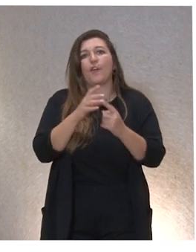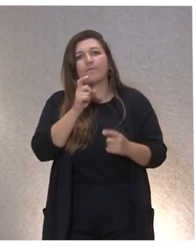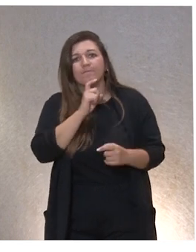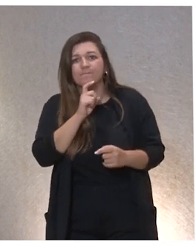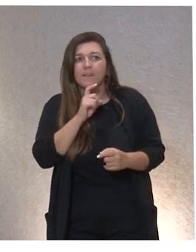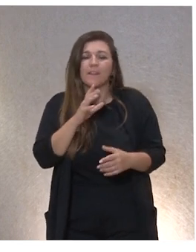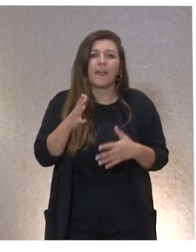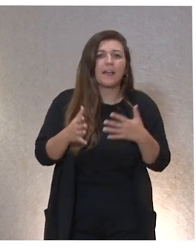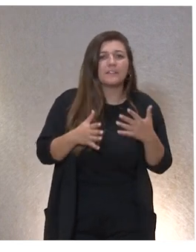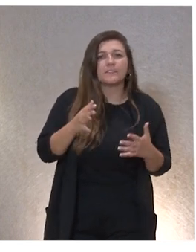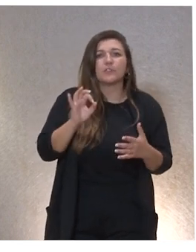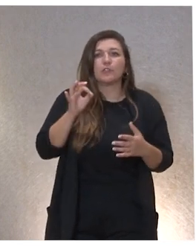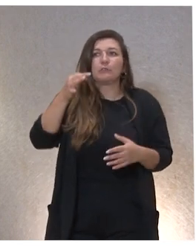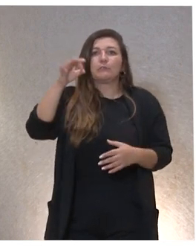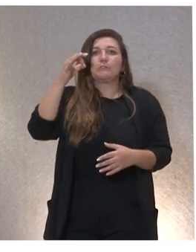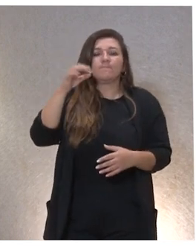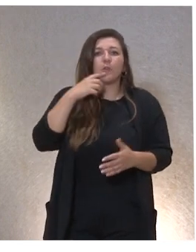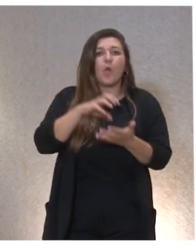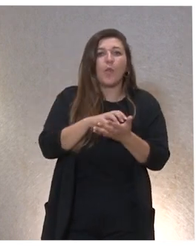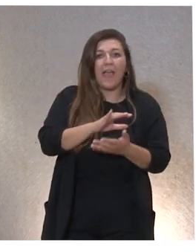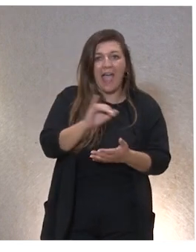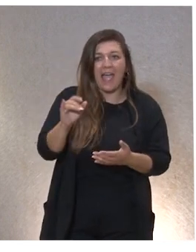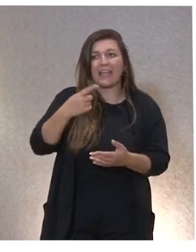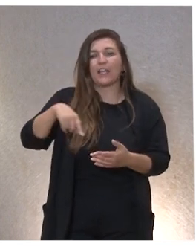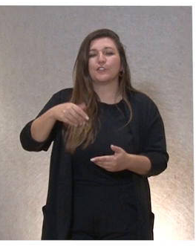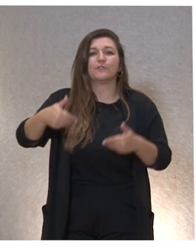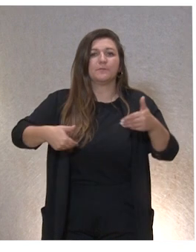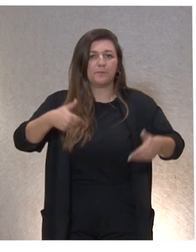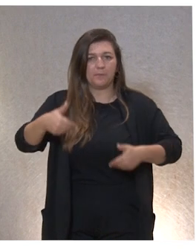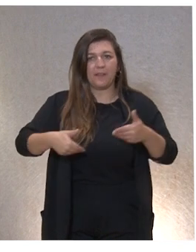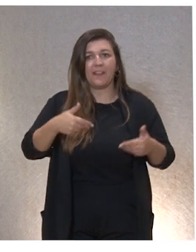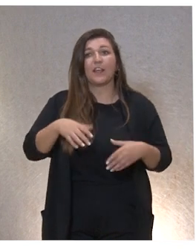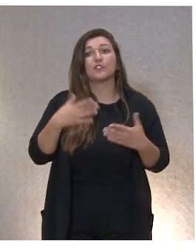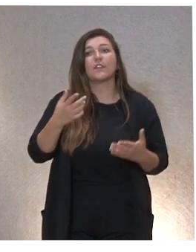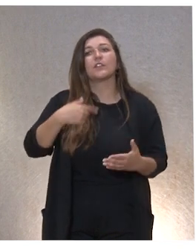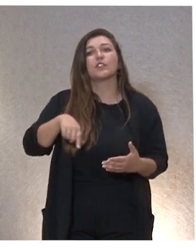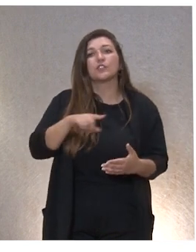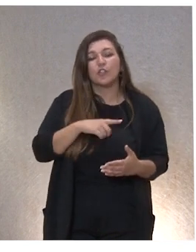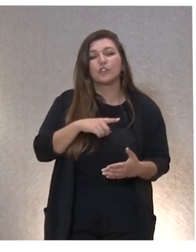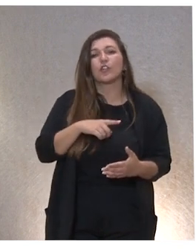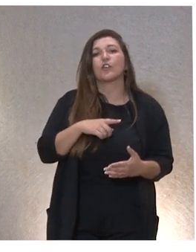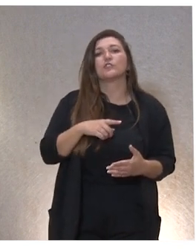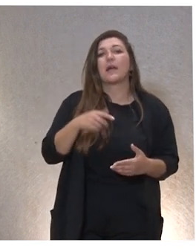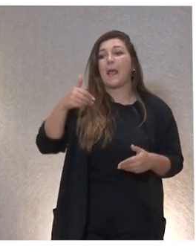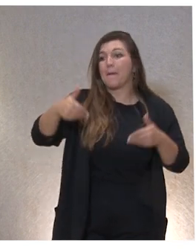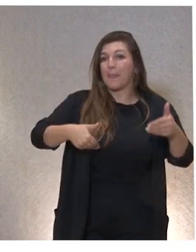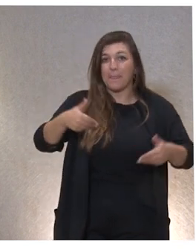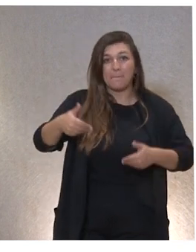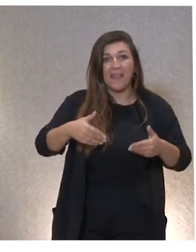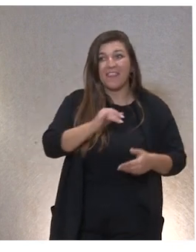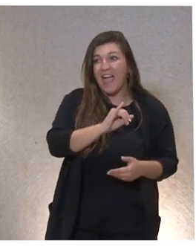singulares o que generan dudas y esas son las demandas que nos llegan ¿no? Os invitamos a que nos hagáis llegar todas las demandas que